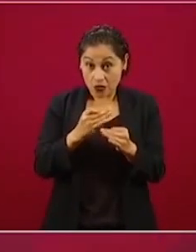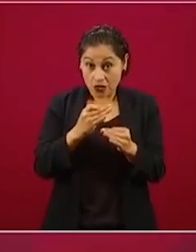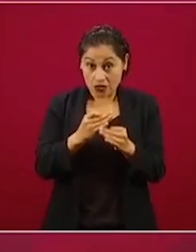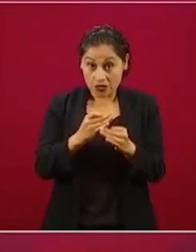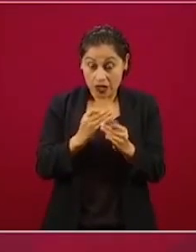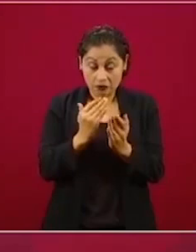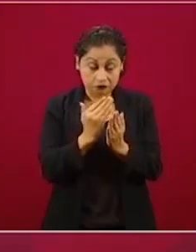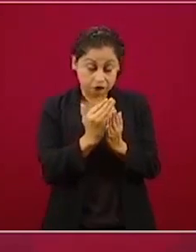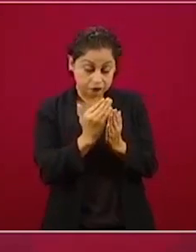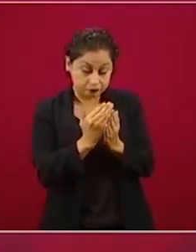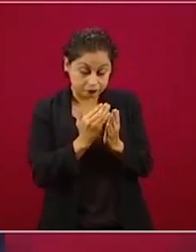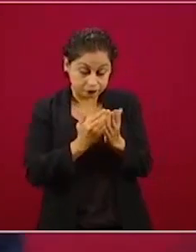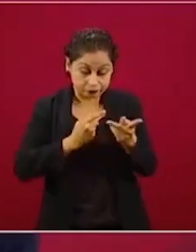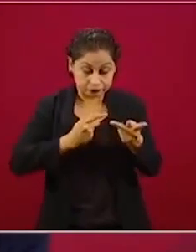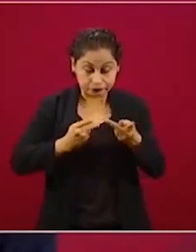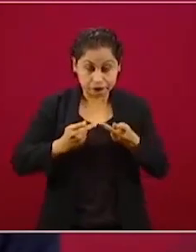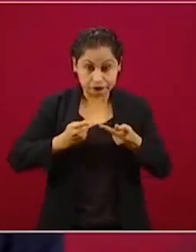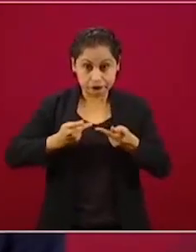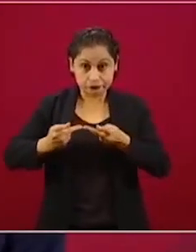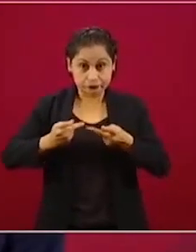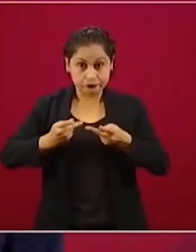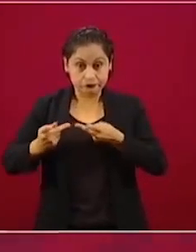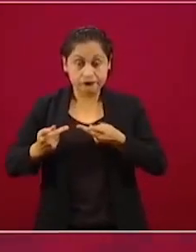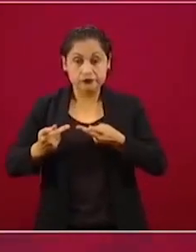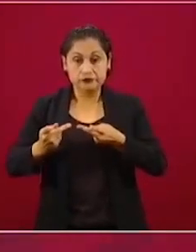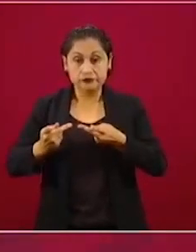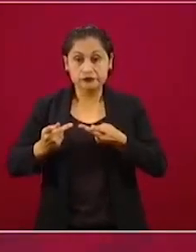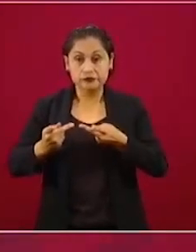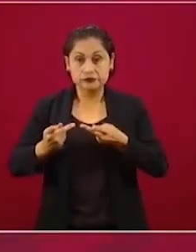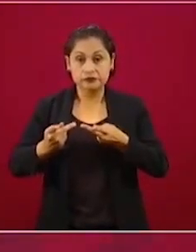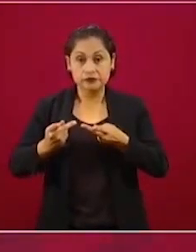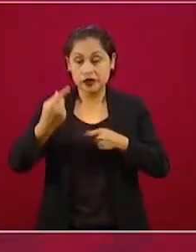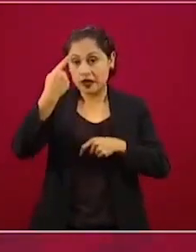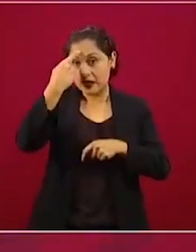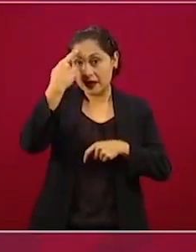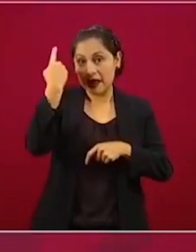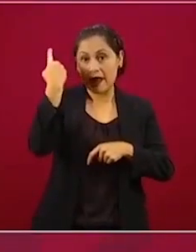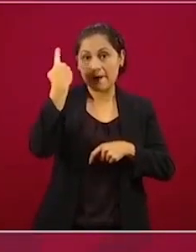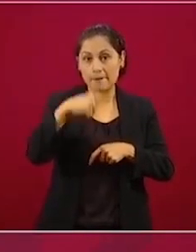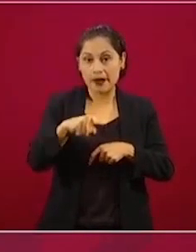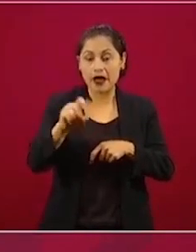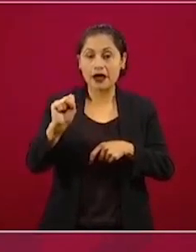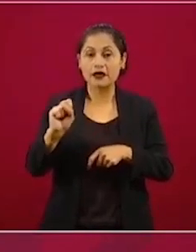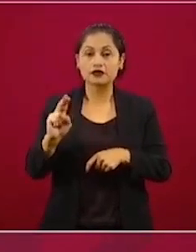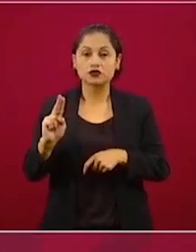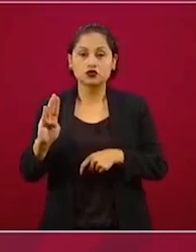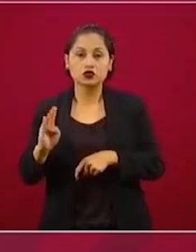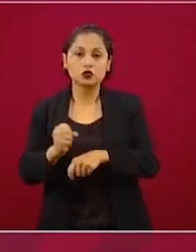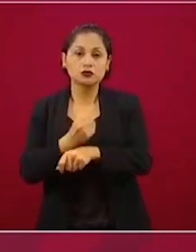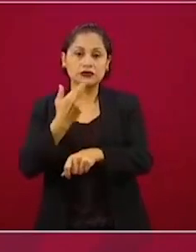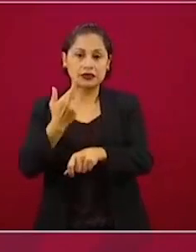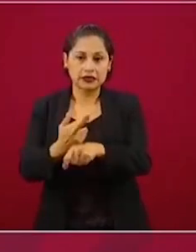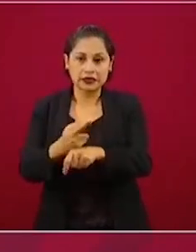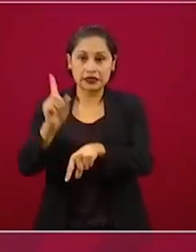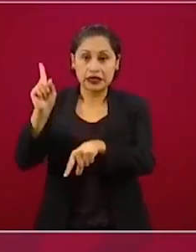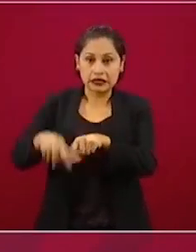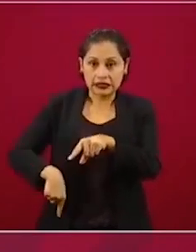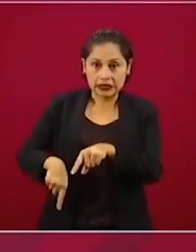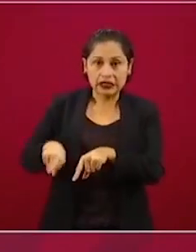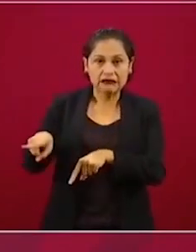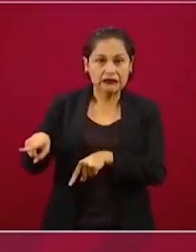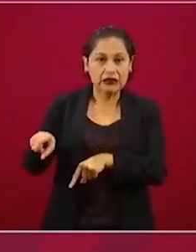particulares de quitar subsecretarías para el caso de la Secretaría de la Defensa